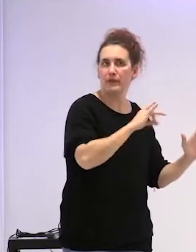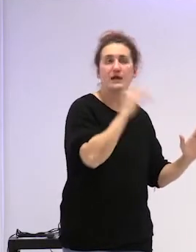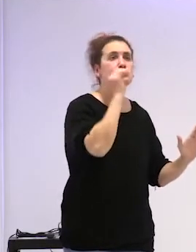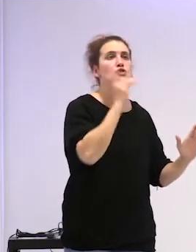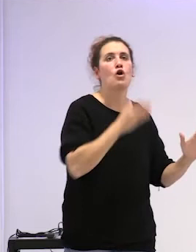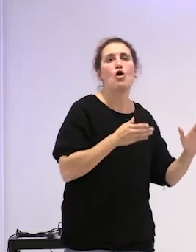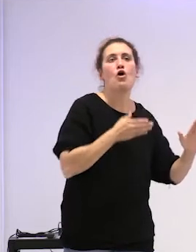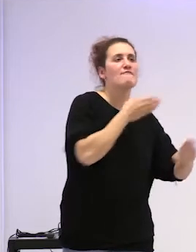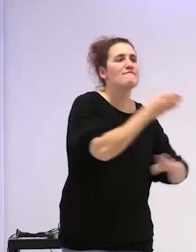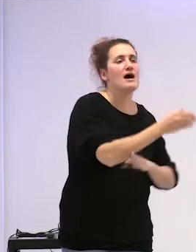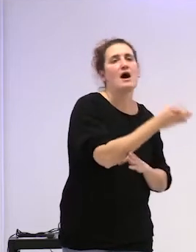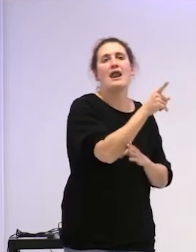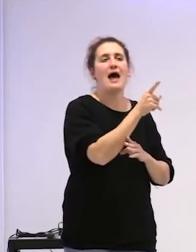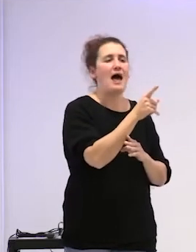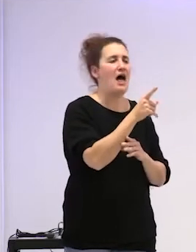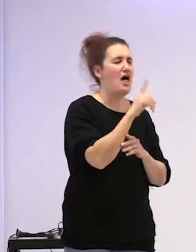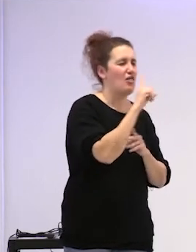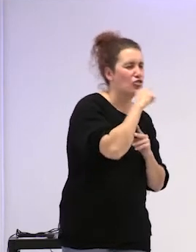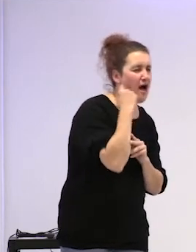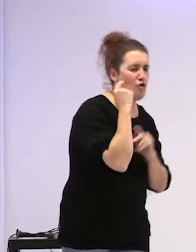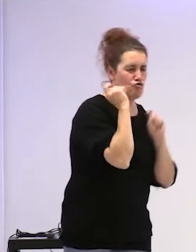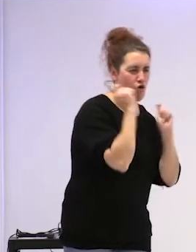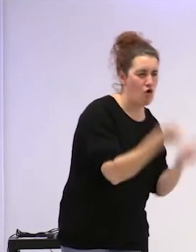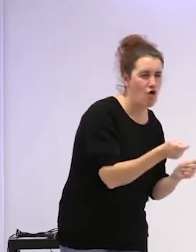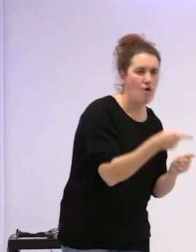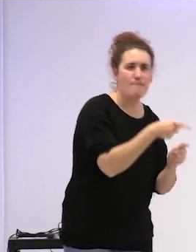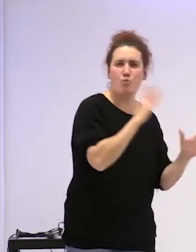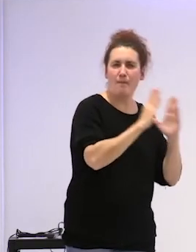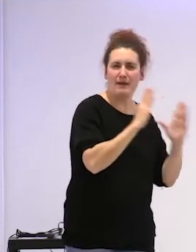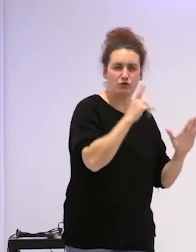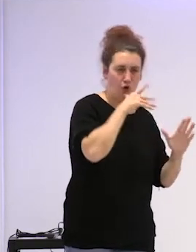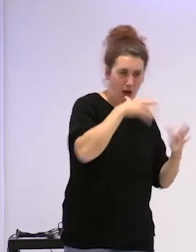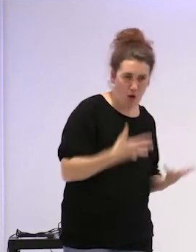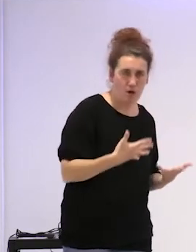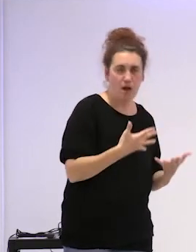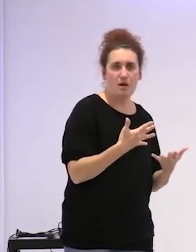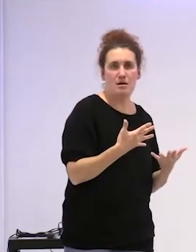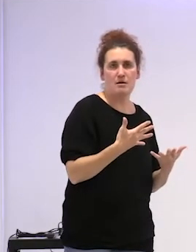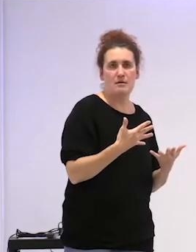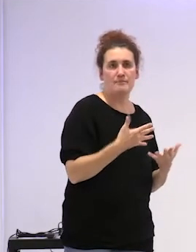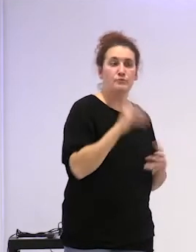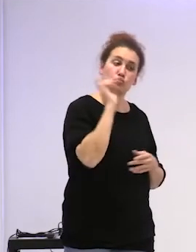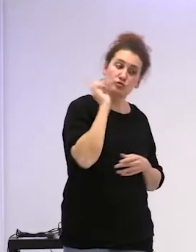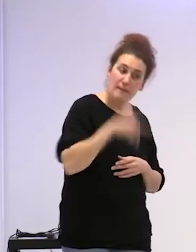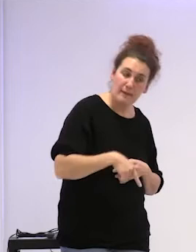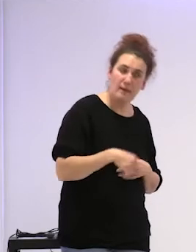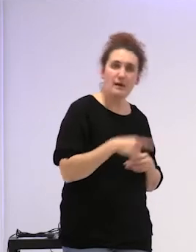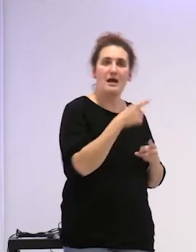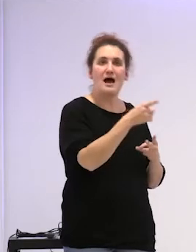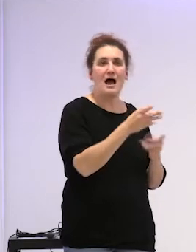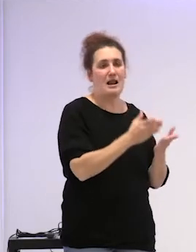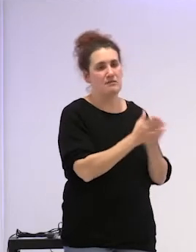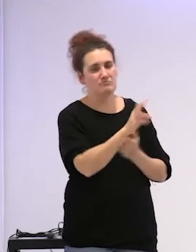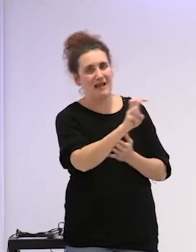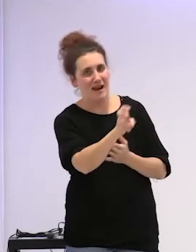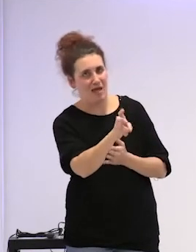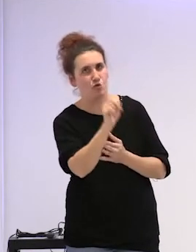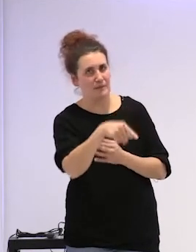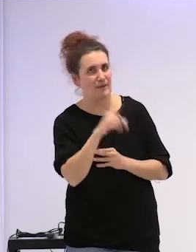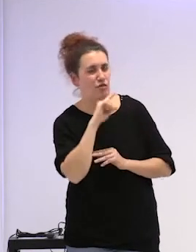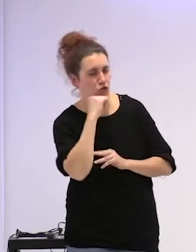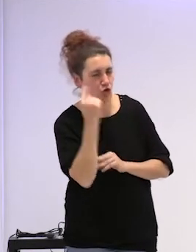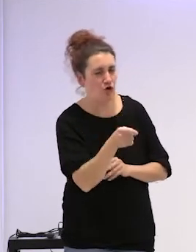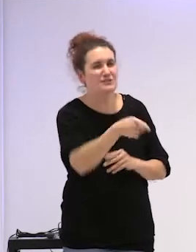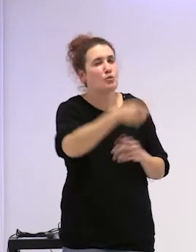a hacer daño al momento presente sino que hacen daño al legado es un